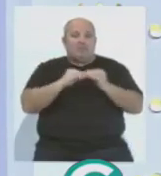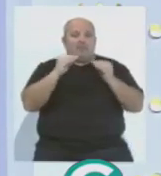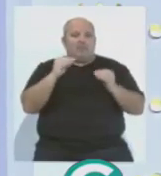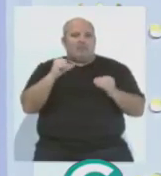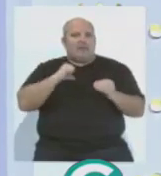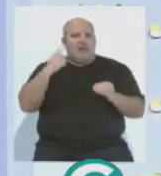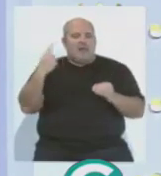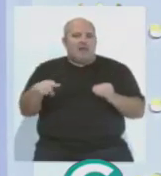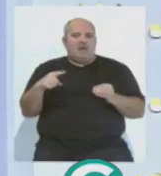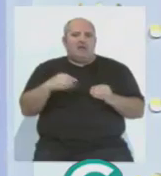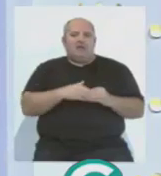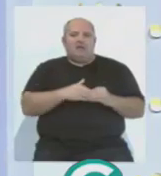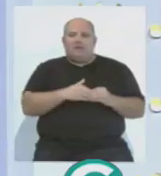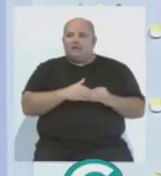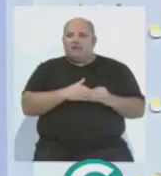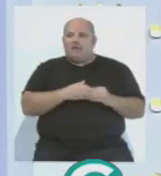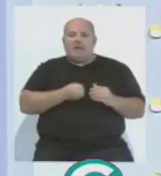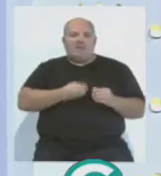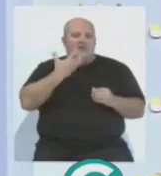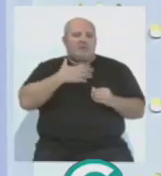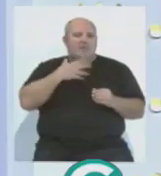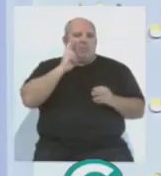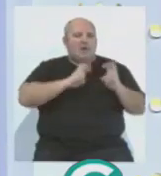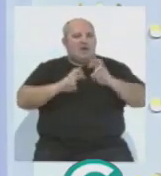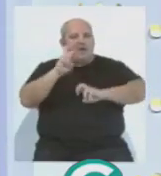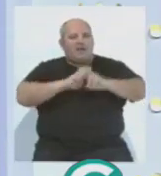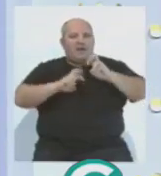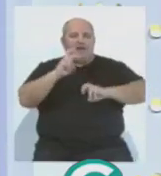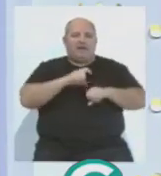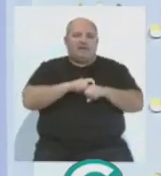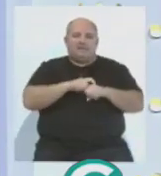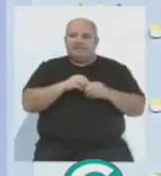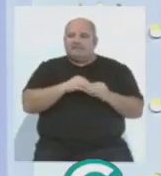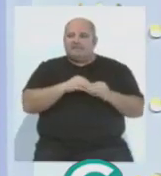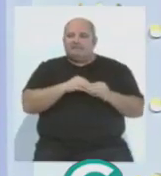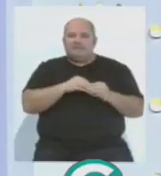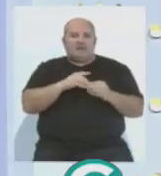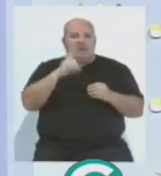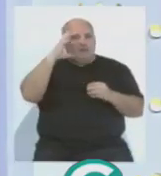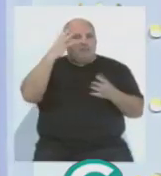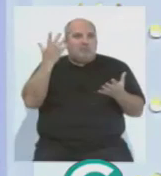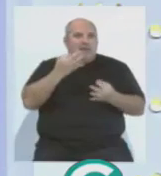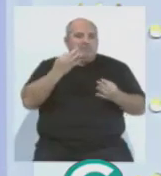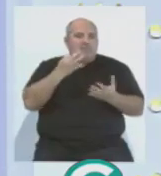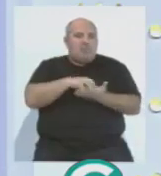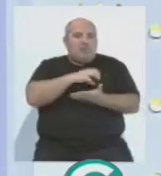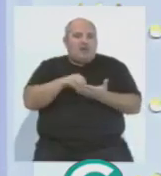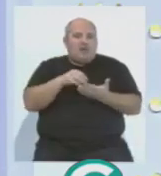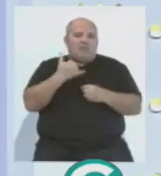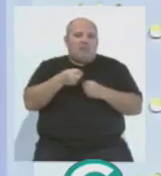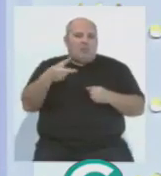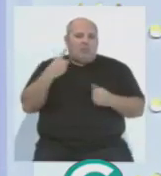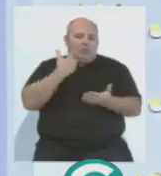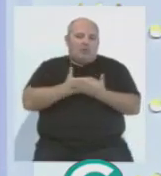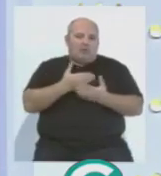tenían la afición, diríamos un poco ahí la incógnita de qué iba a pasar ahora, pero vamos, verdad que